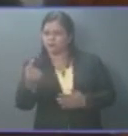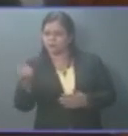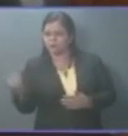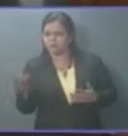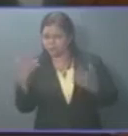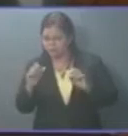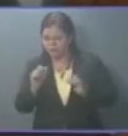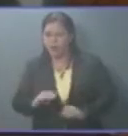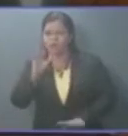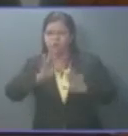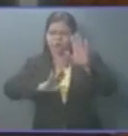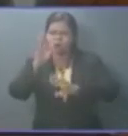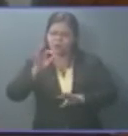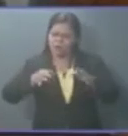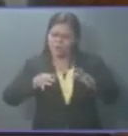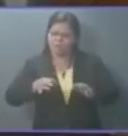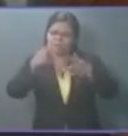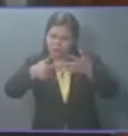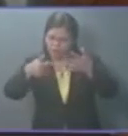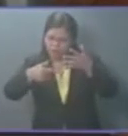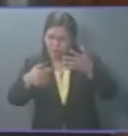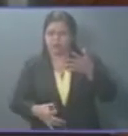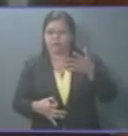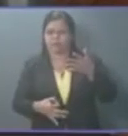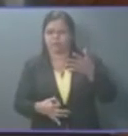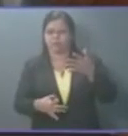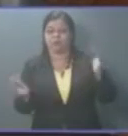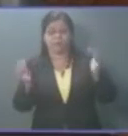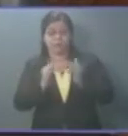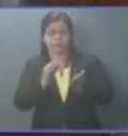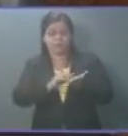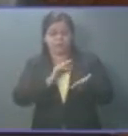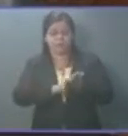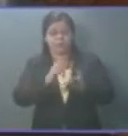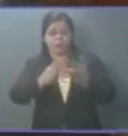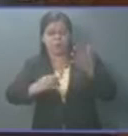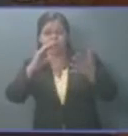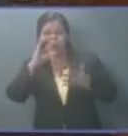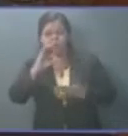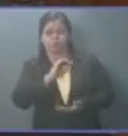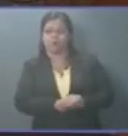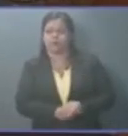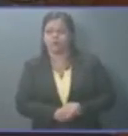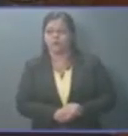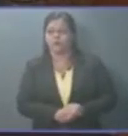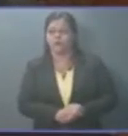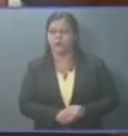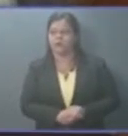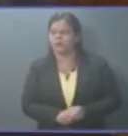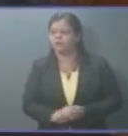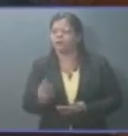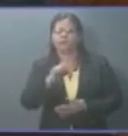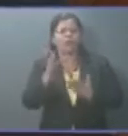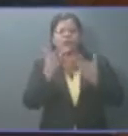poder participar de forma legal y tal y como lo establece la constitución. Que no es un